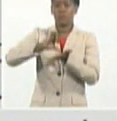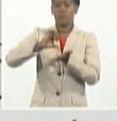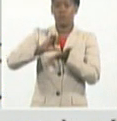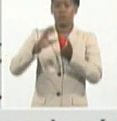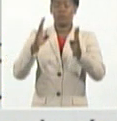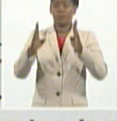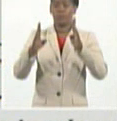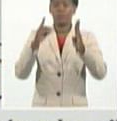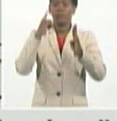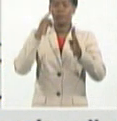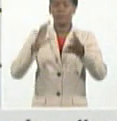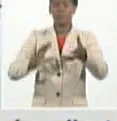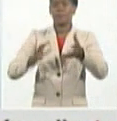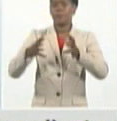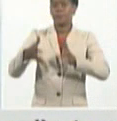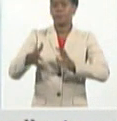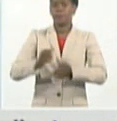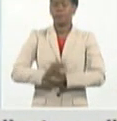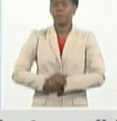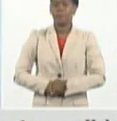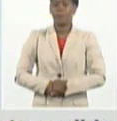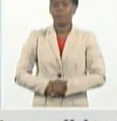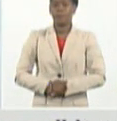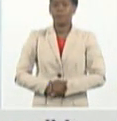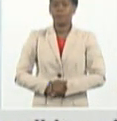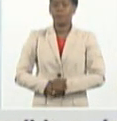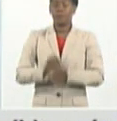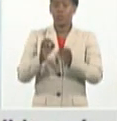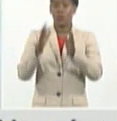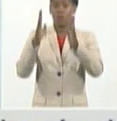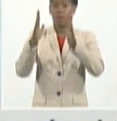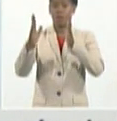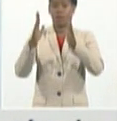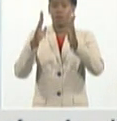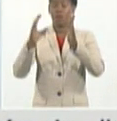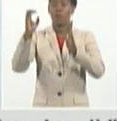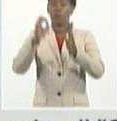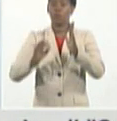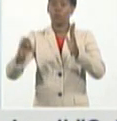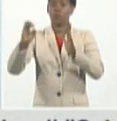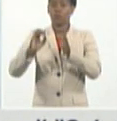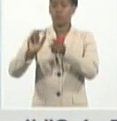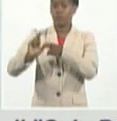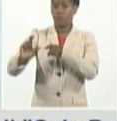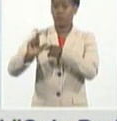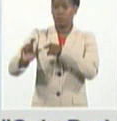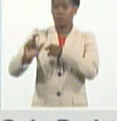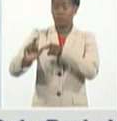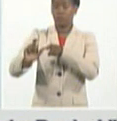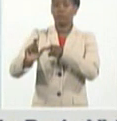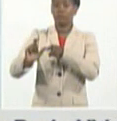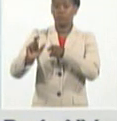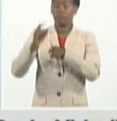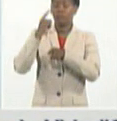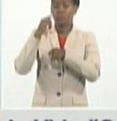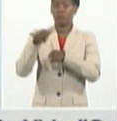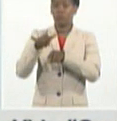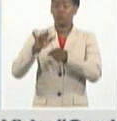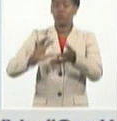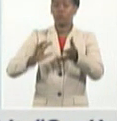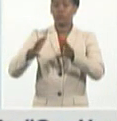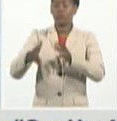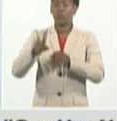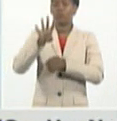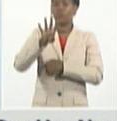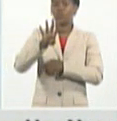este territorio. El oriente de Cuba, no menos complejo, con 458